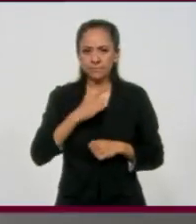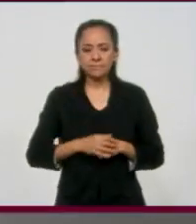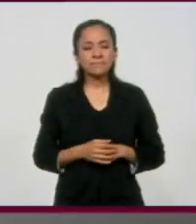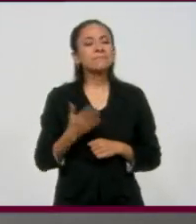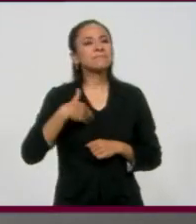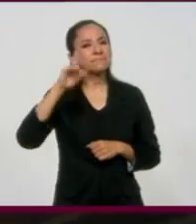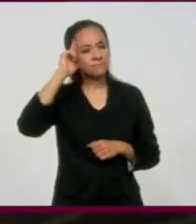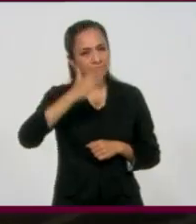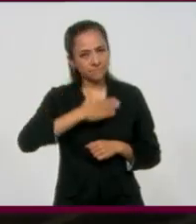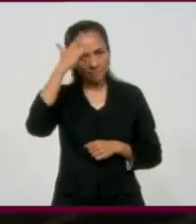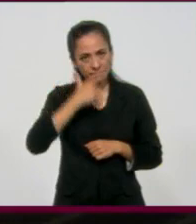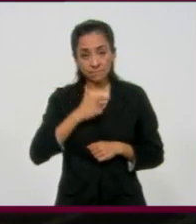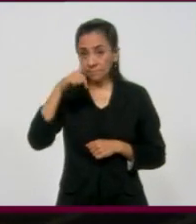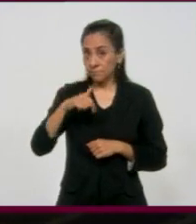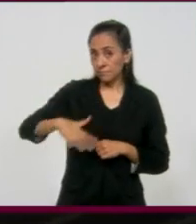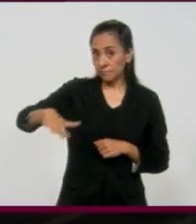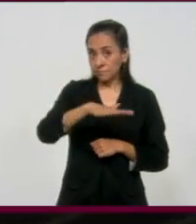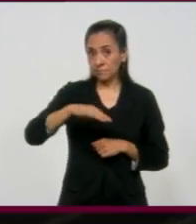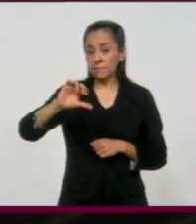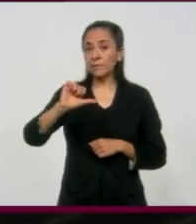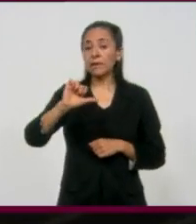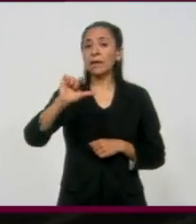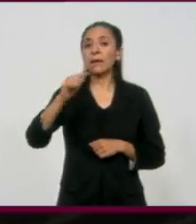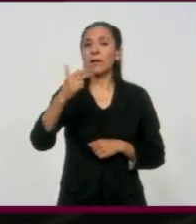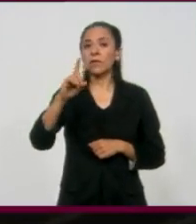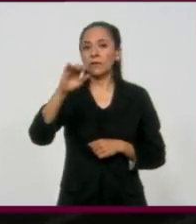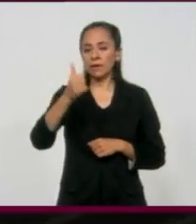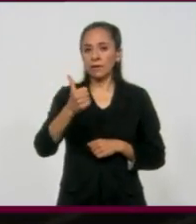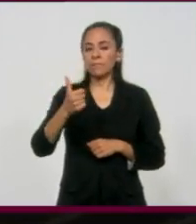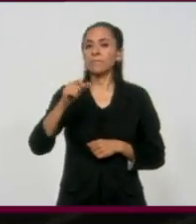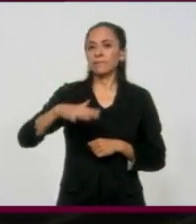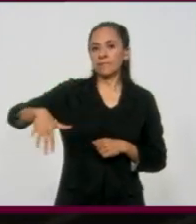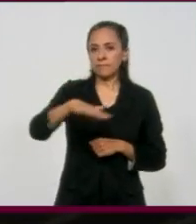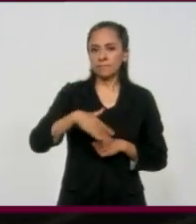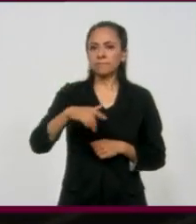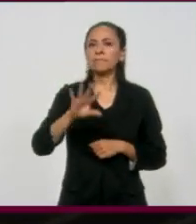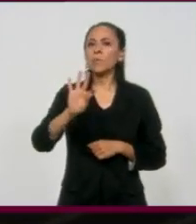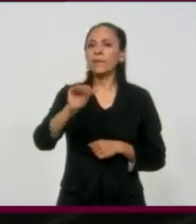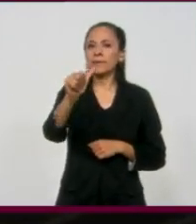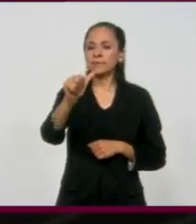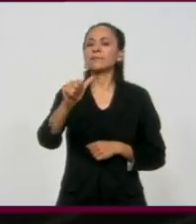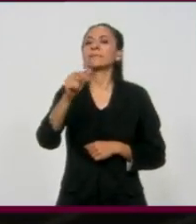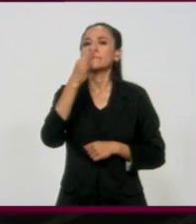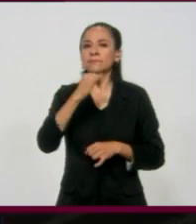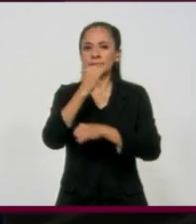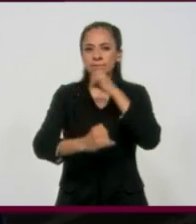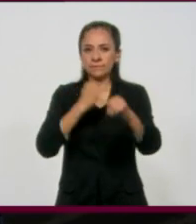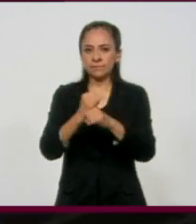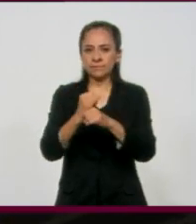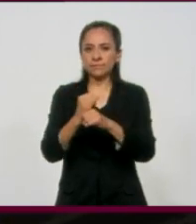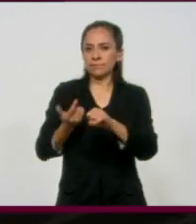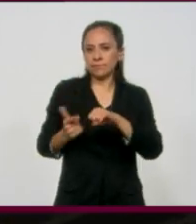Adriana, buenas noches. Transmitimos hoy desde la Alhóndiga de Granaditas. Es el inicio de la 46ª edición del Festival Internacional Cervantino.